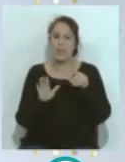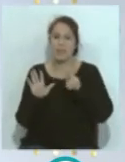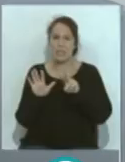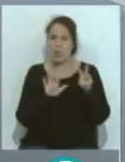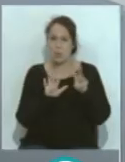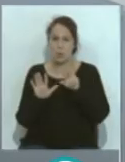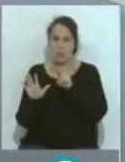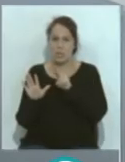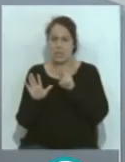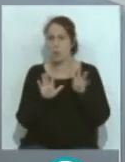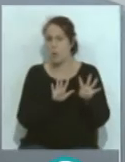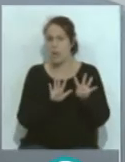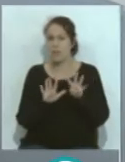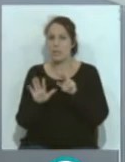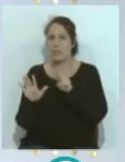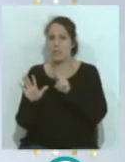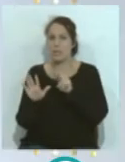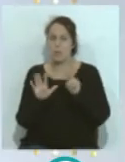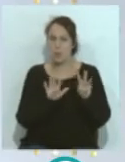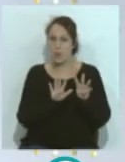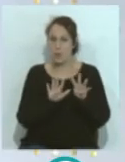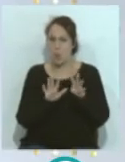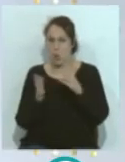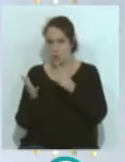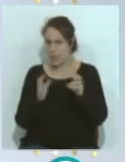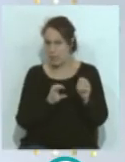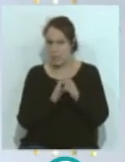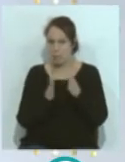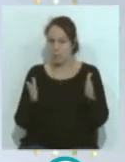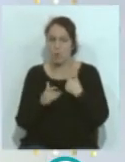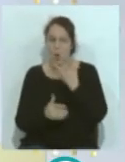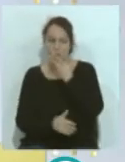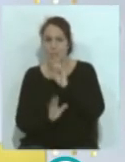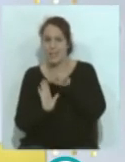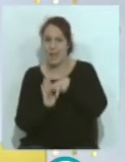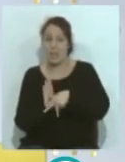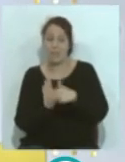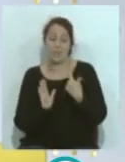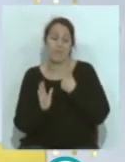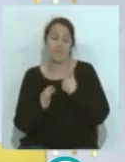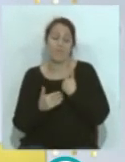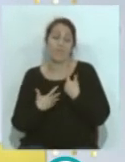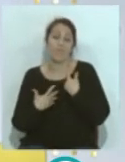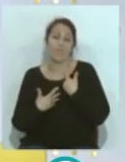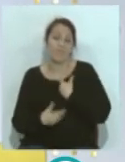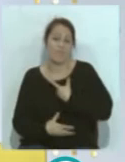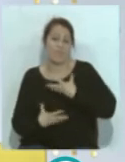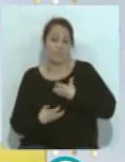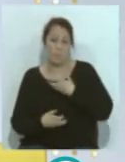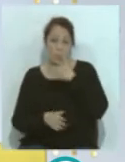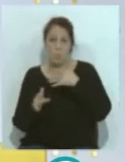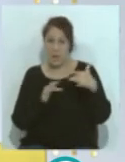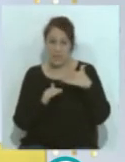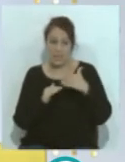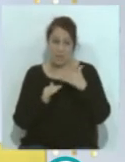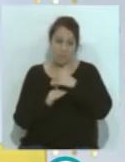79-80. Yo lo conocí más tarde y, desgraciadamente, con el partido que nos mandó a segunda división. Aquí hay meter un